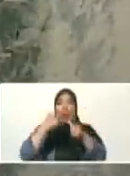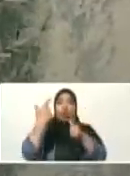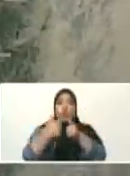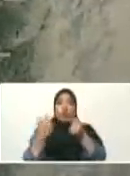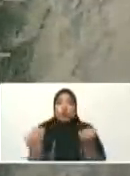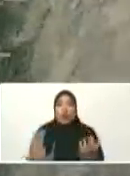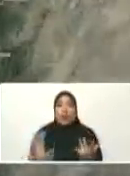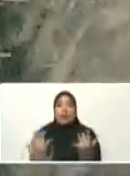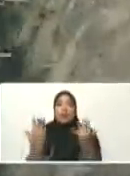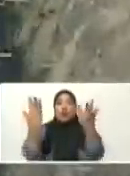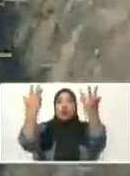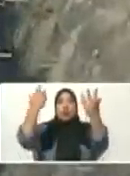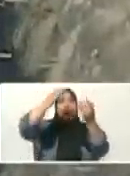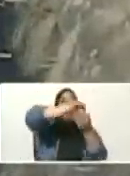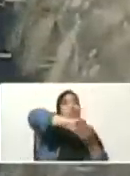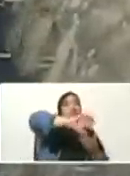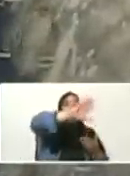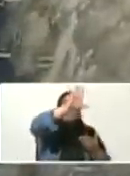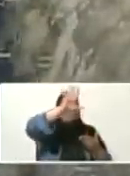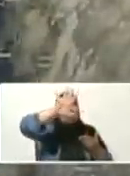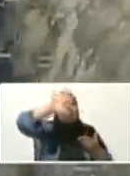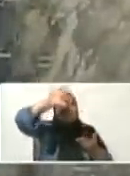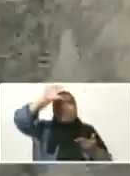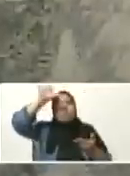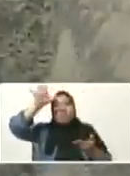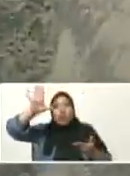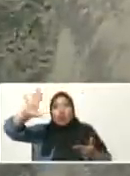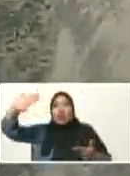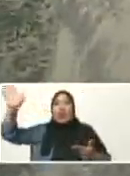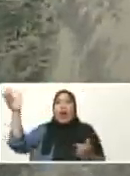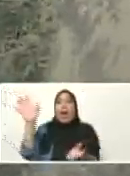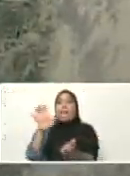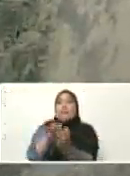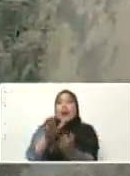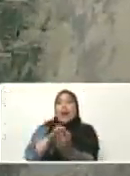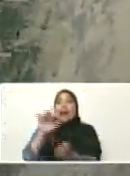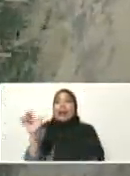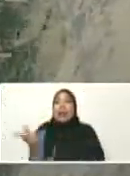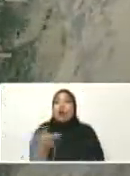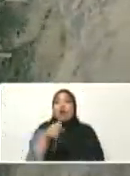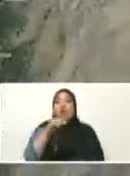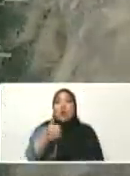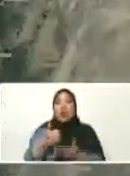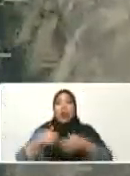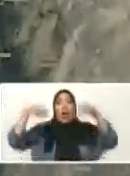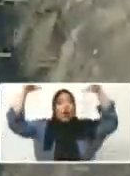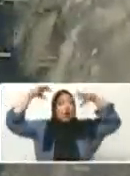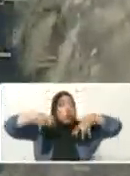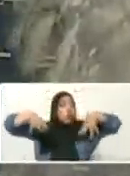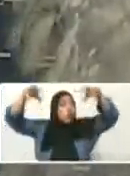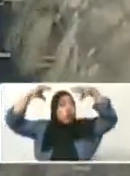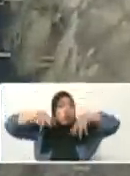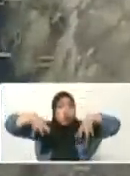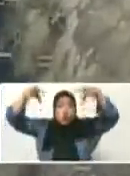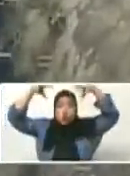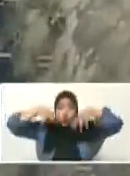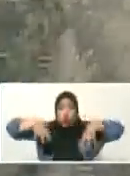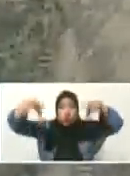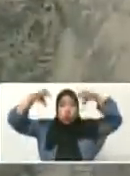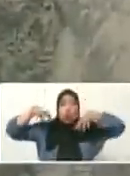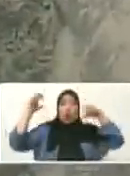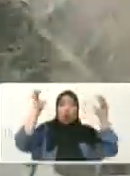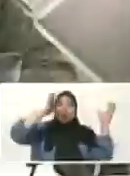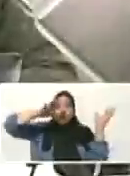En la zona oriental, allá en Guiria, en Margarita, la lluvia es copiosa, durísima, con vientos